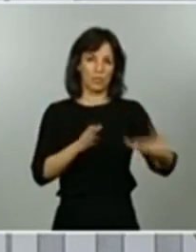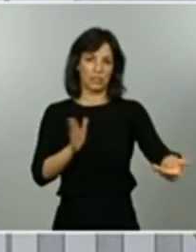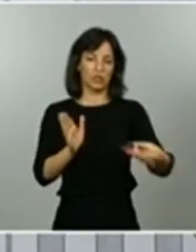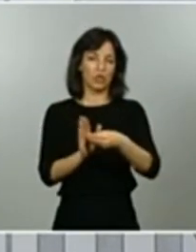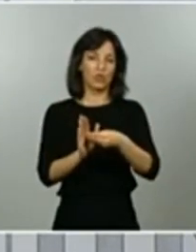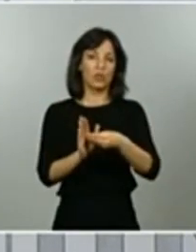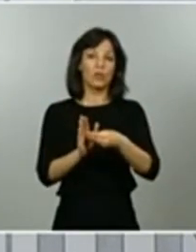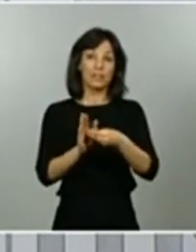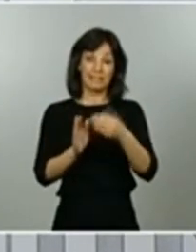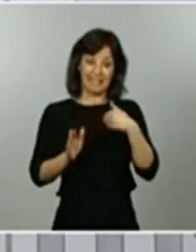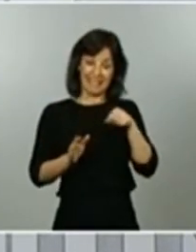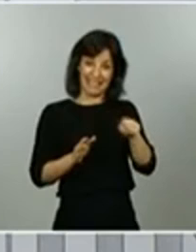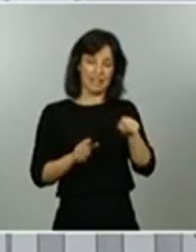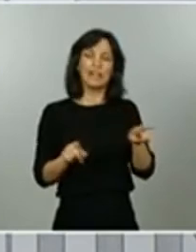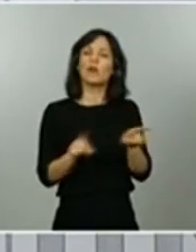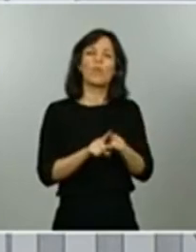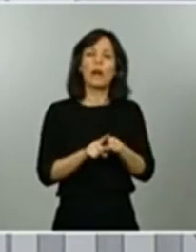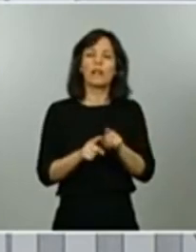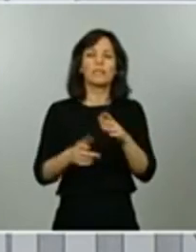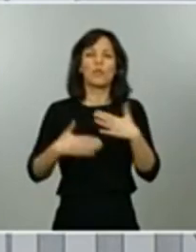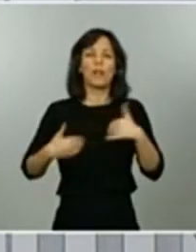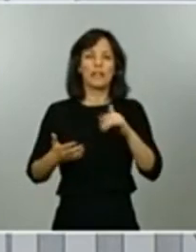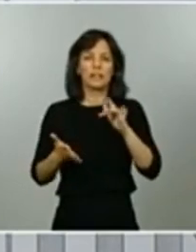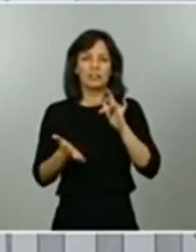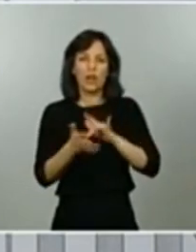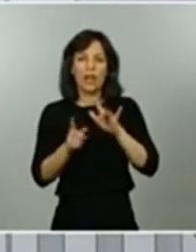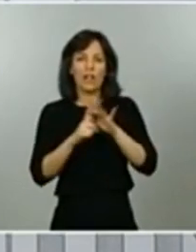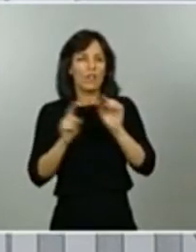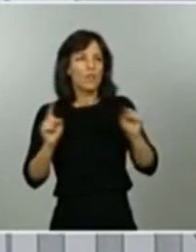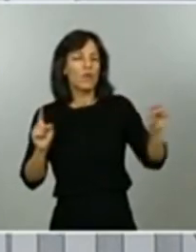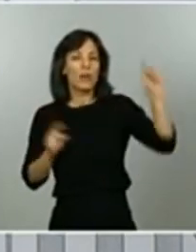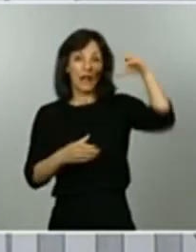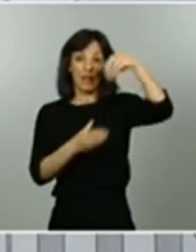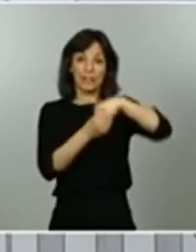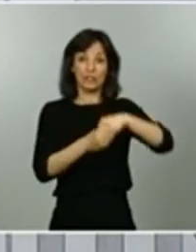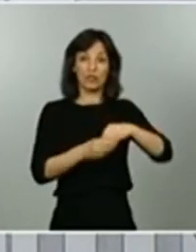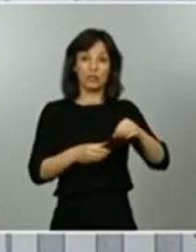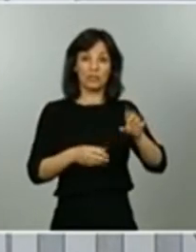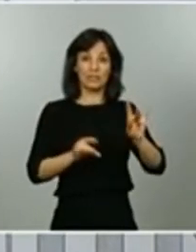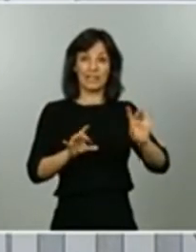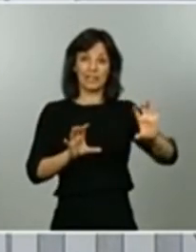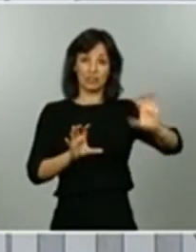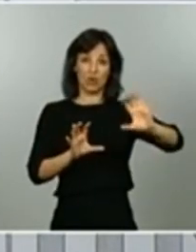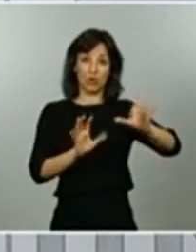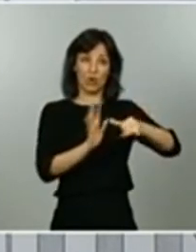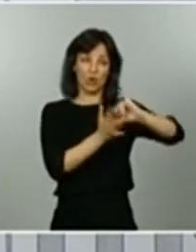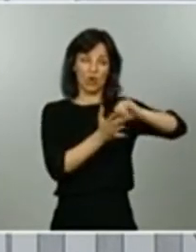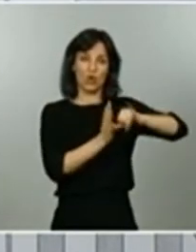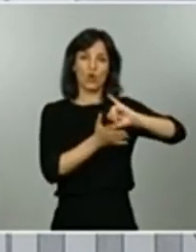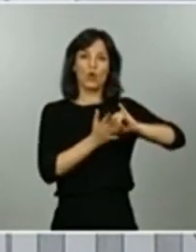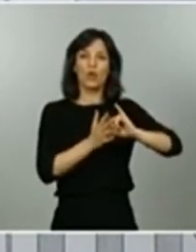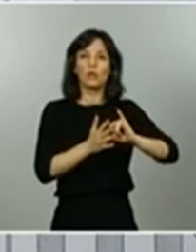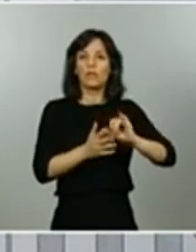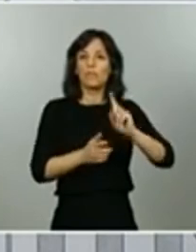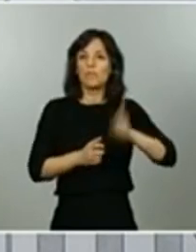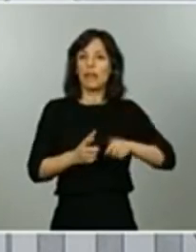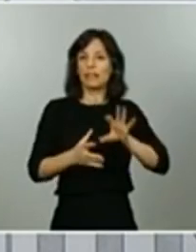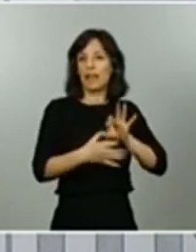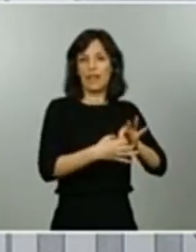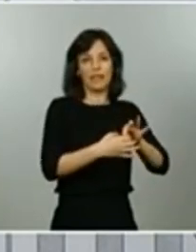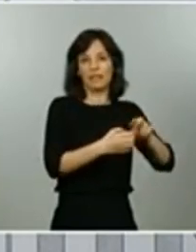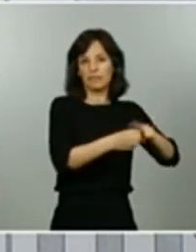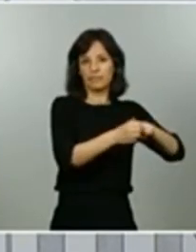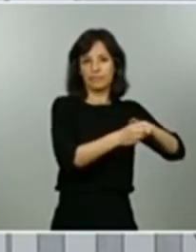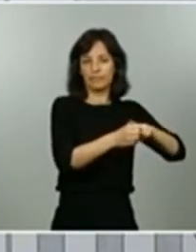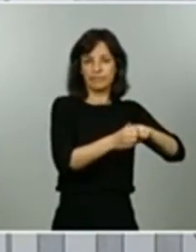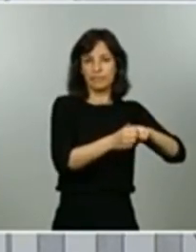enclaves que formen parte de una unidad territorial que estén circundados por una unidad territorial y se regirán por la unidad territorial que les circunda y respecto a